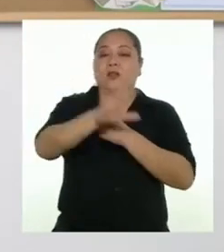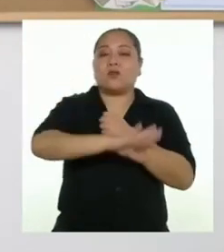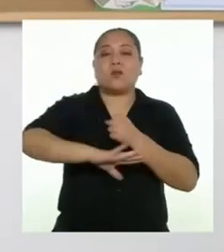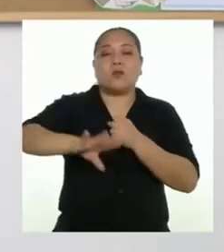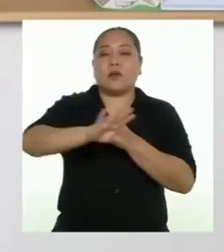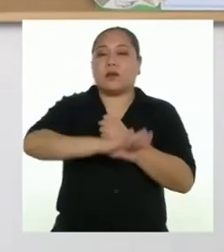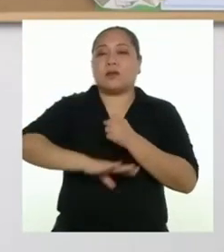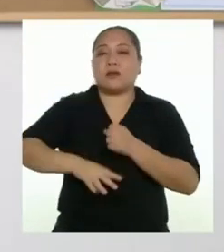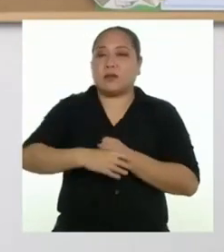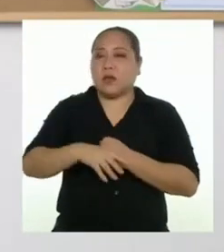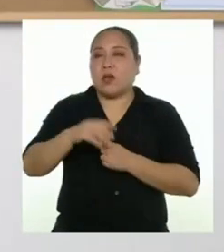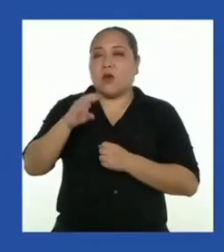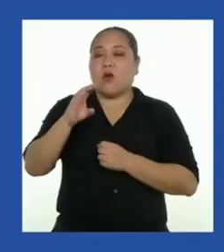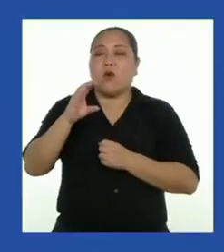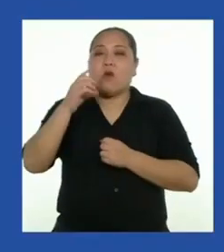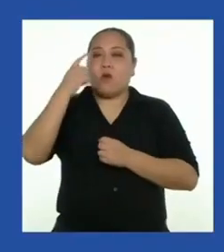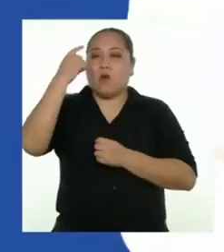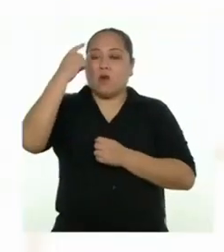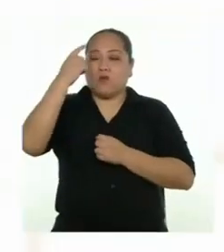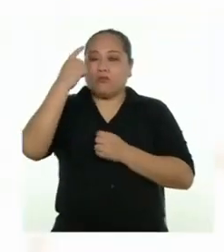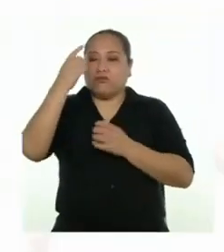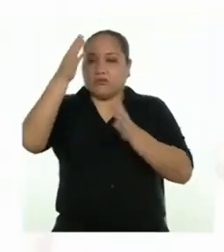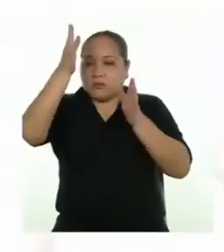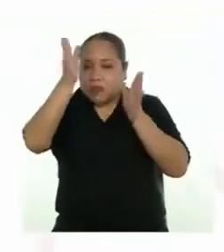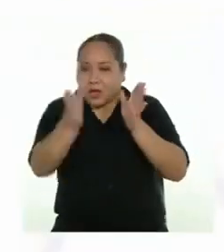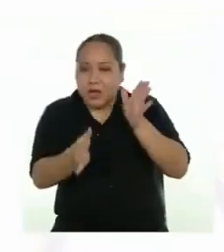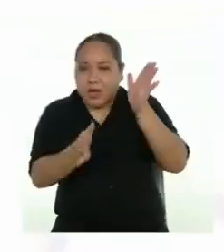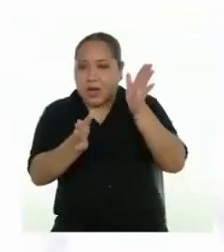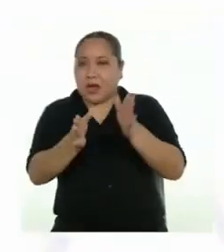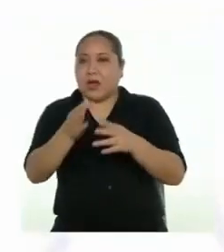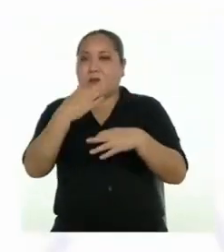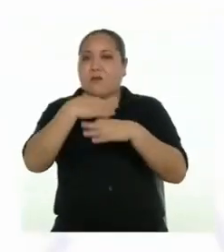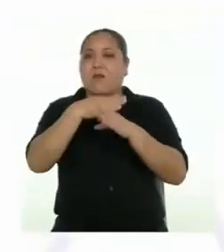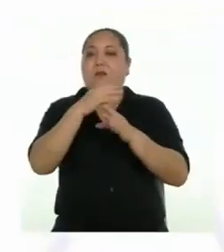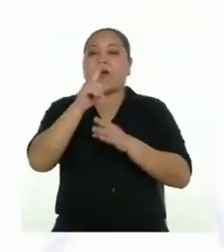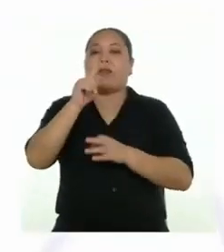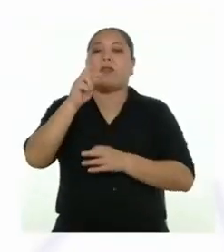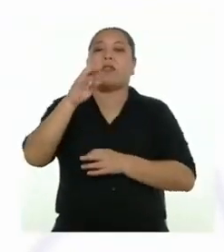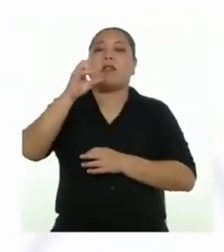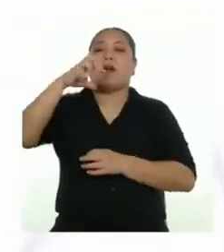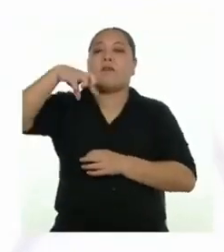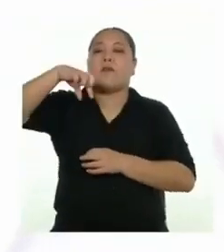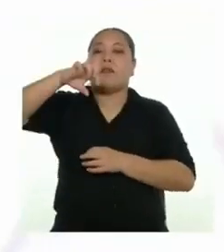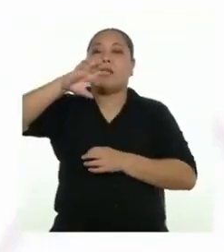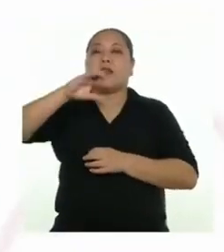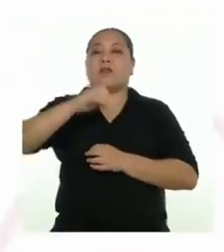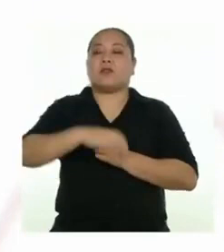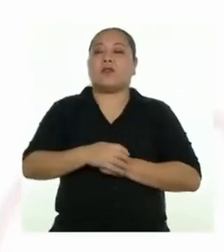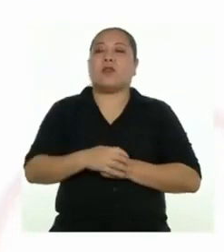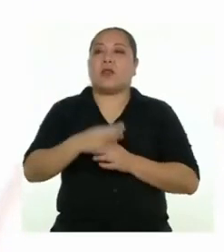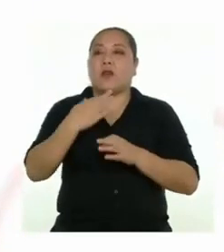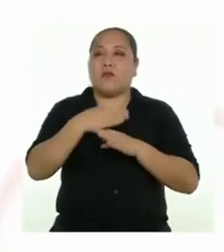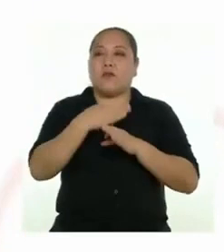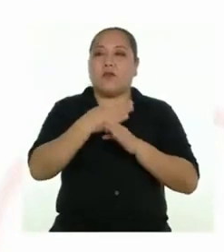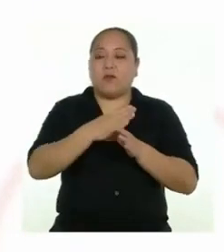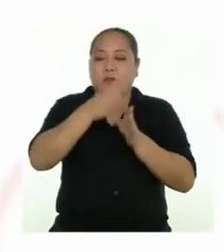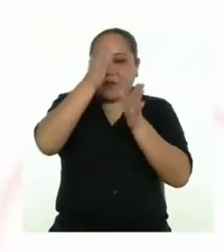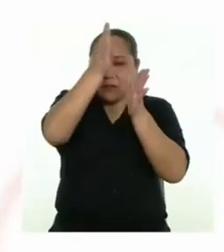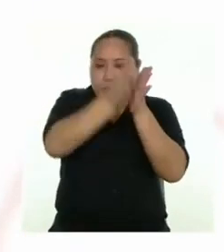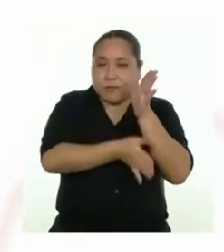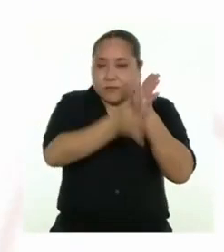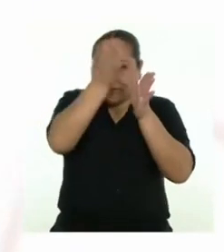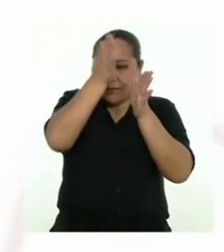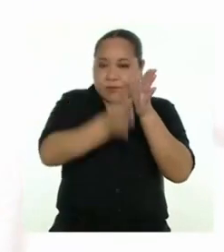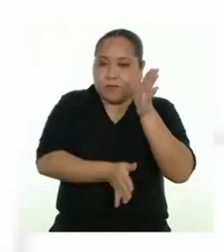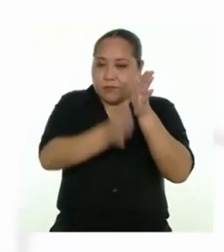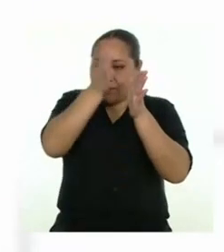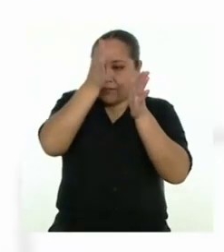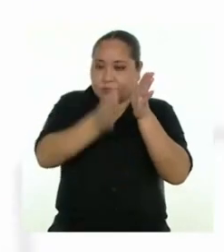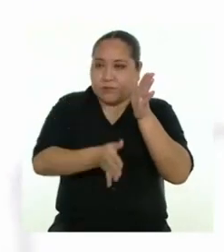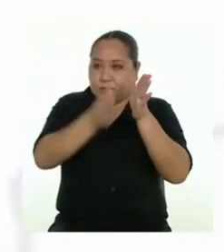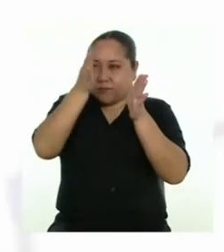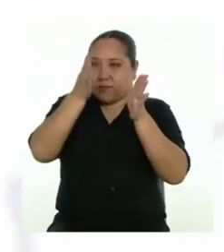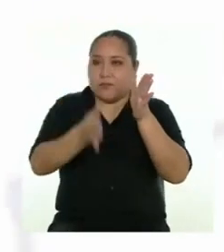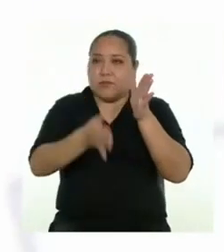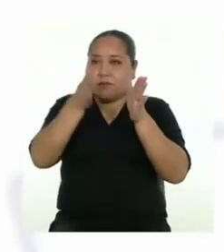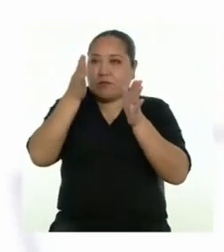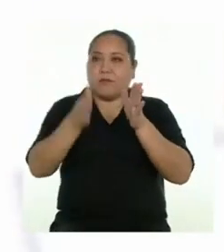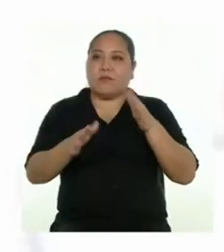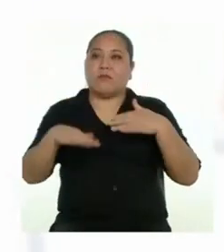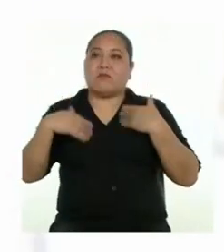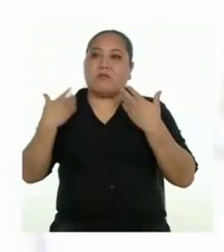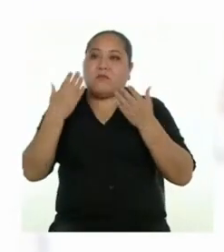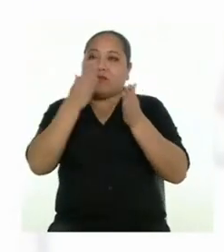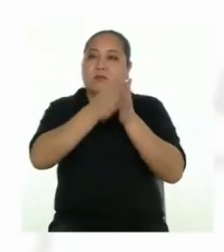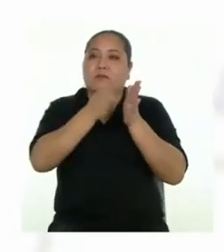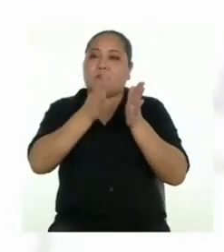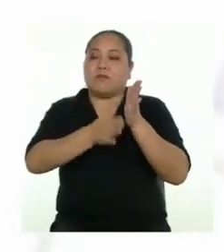cara de forma de un trapecio. Luego, la estrategia consiste en simular que se colocan tantas placas como se